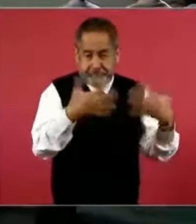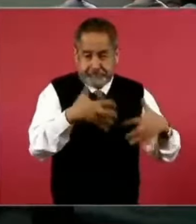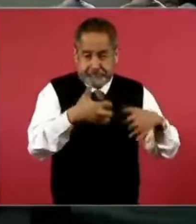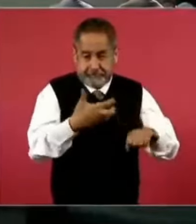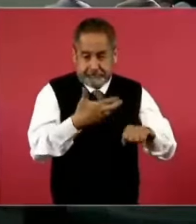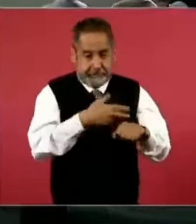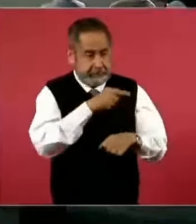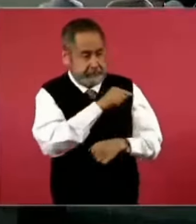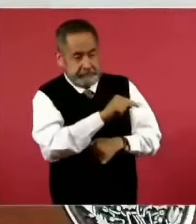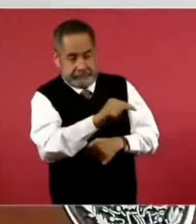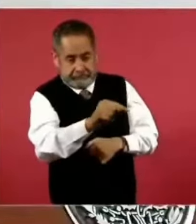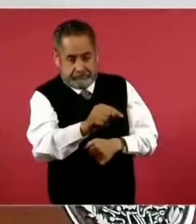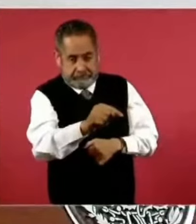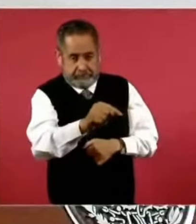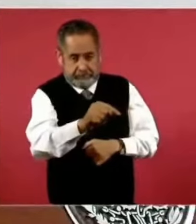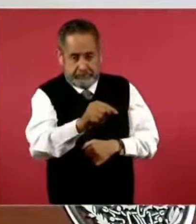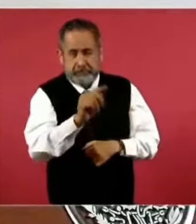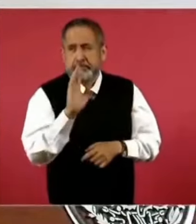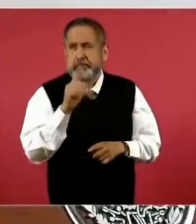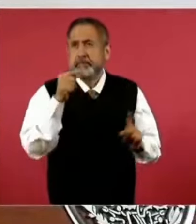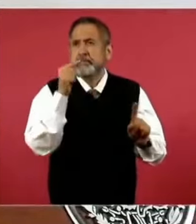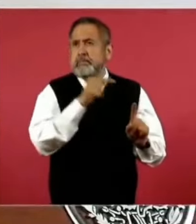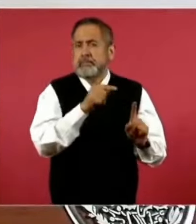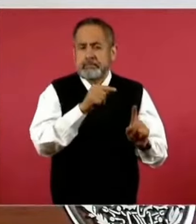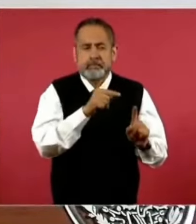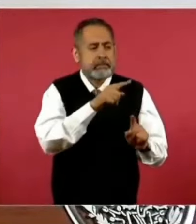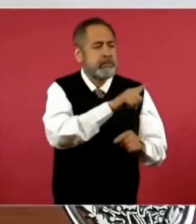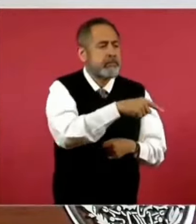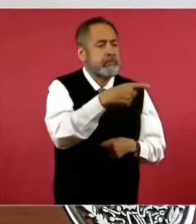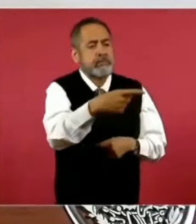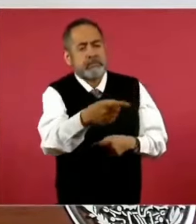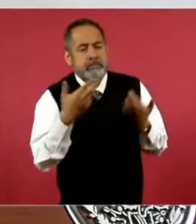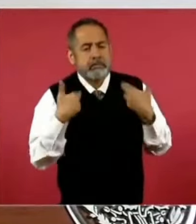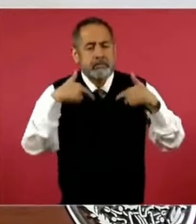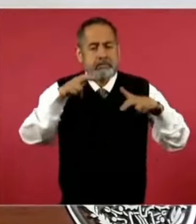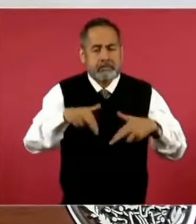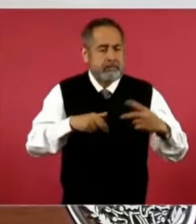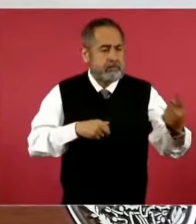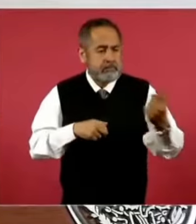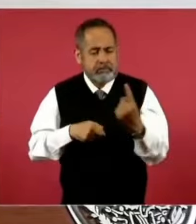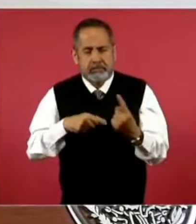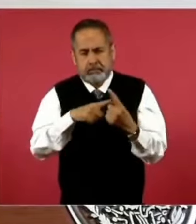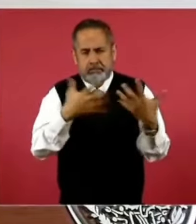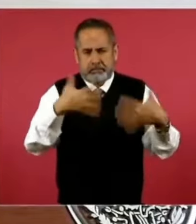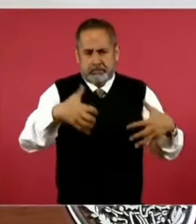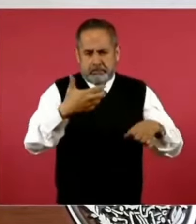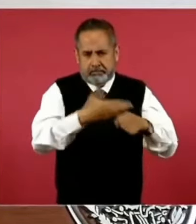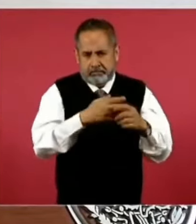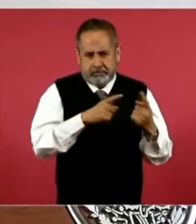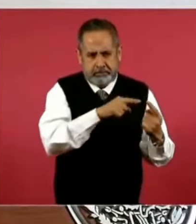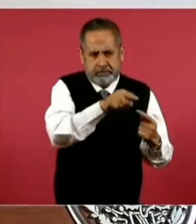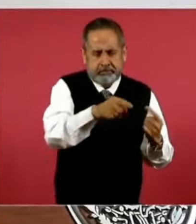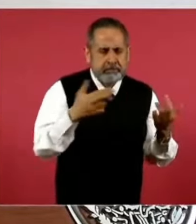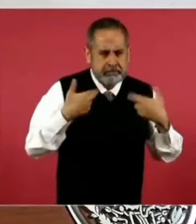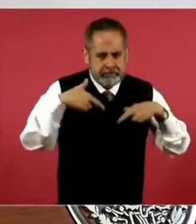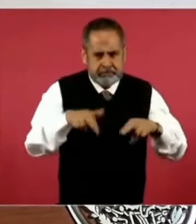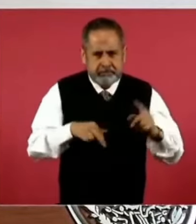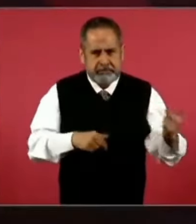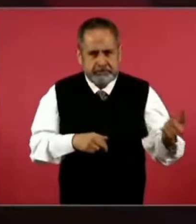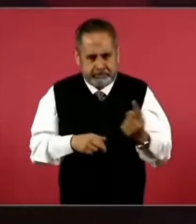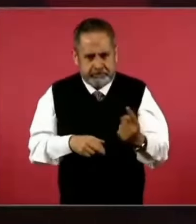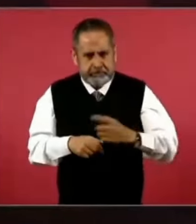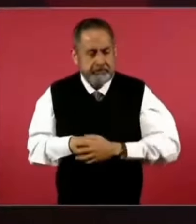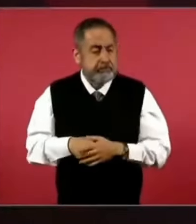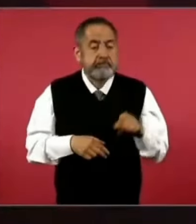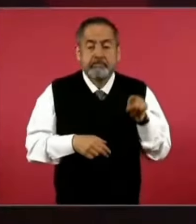sobre todo sus representantes del sector empresarial, están